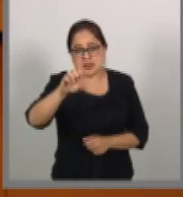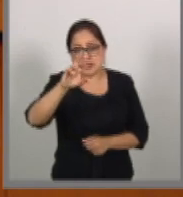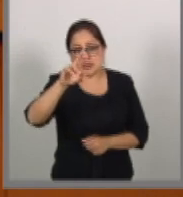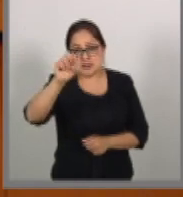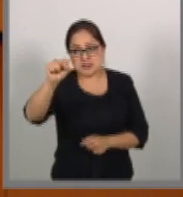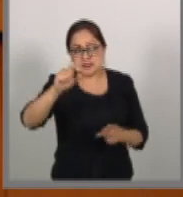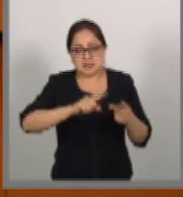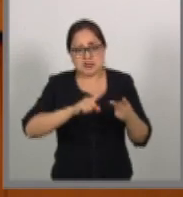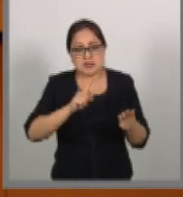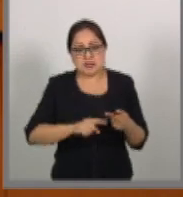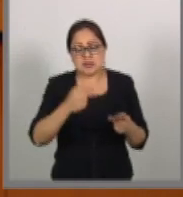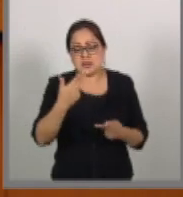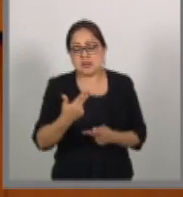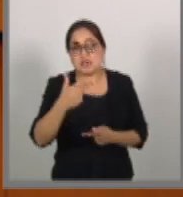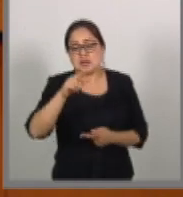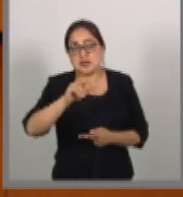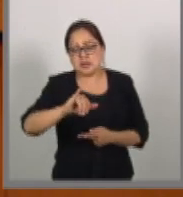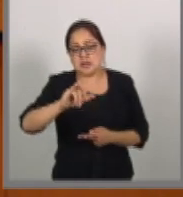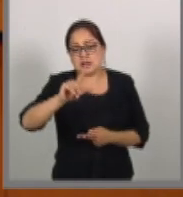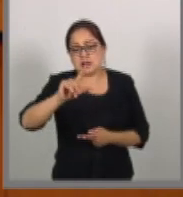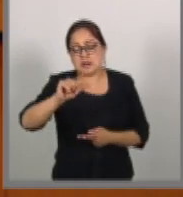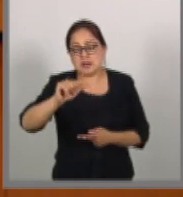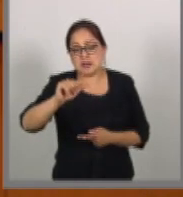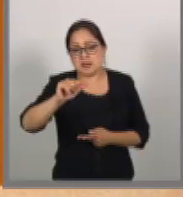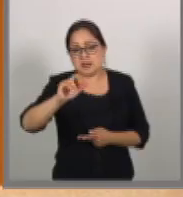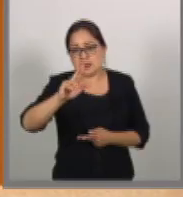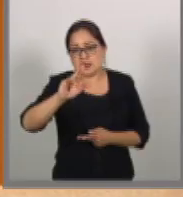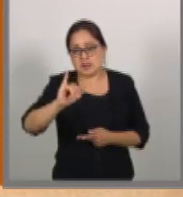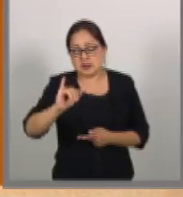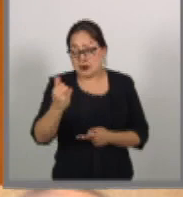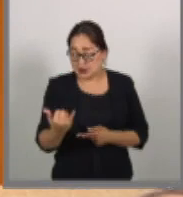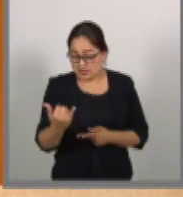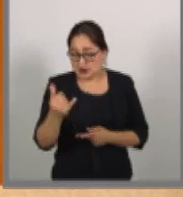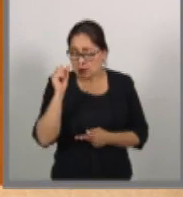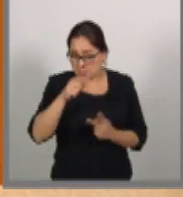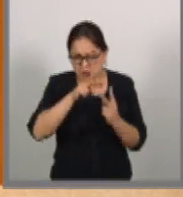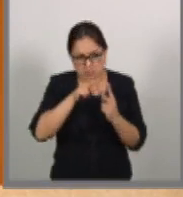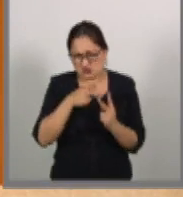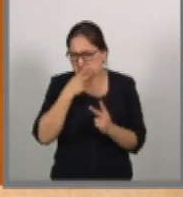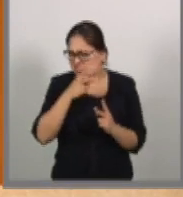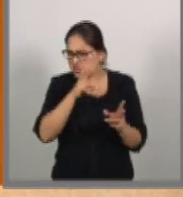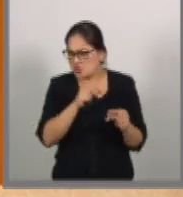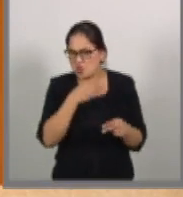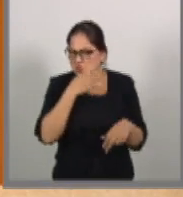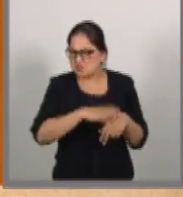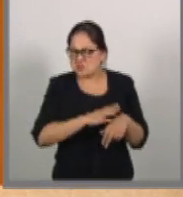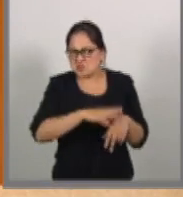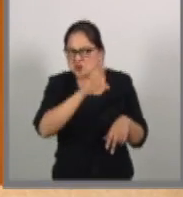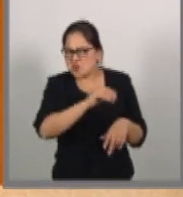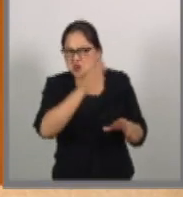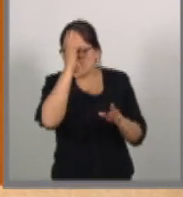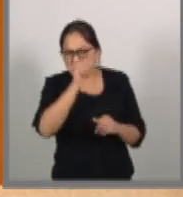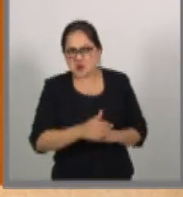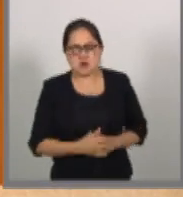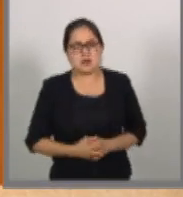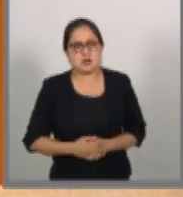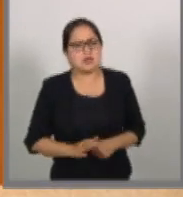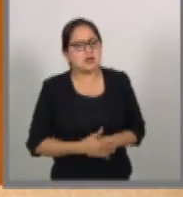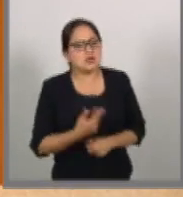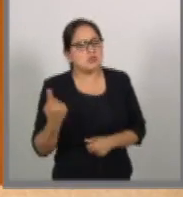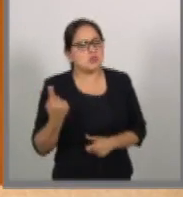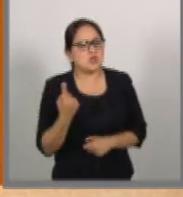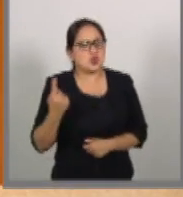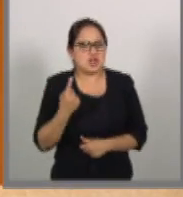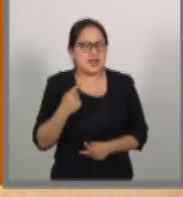Clinton. Y que Donald Trump también se pronunció en contra. ¿Por qué en